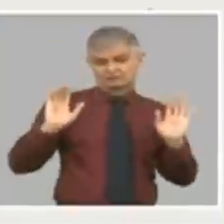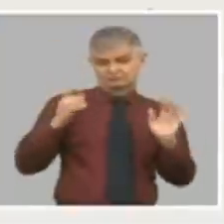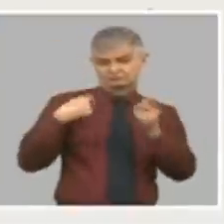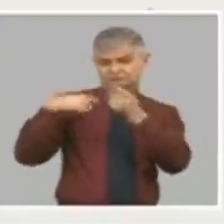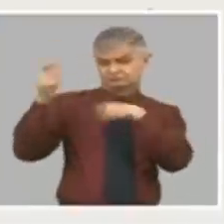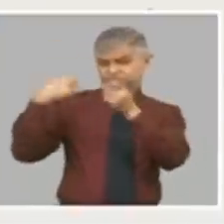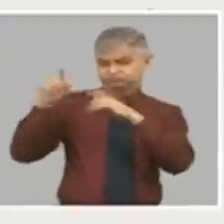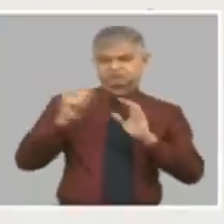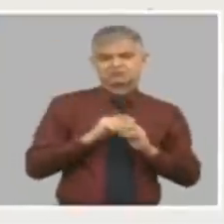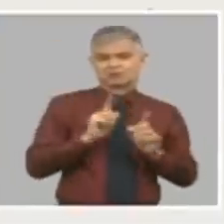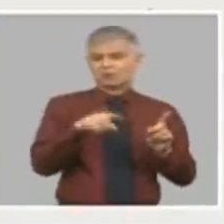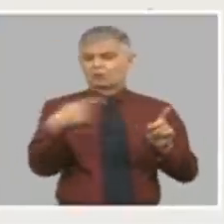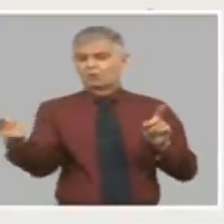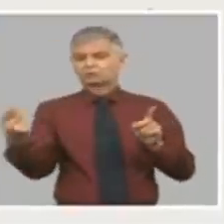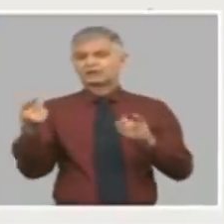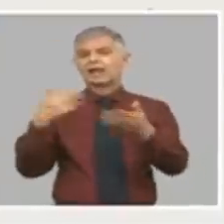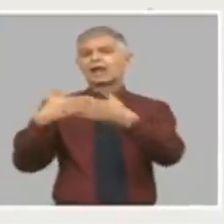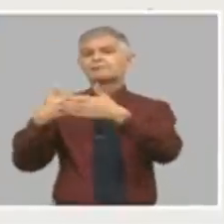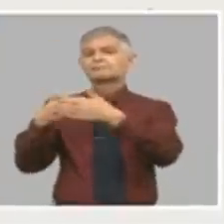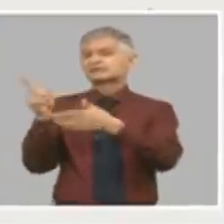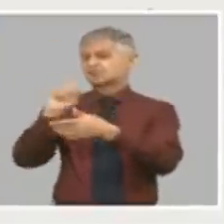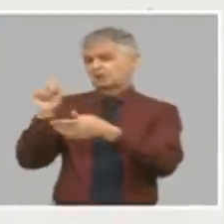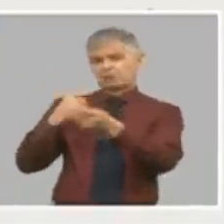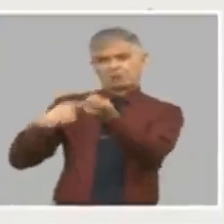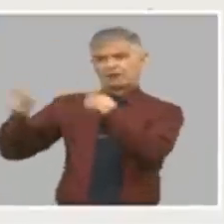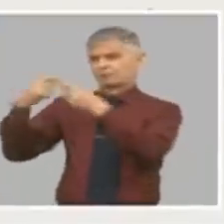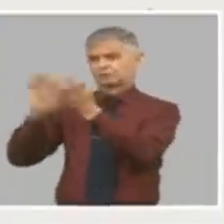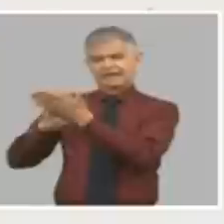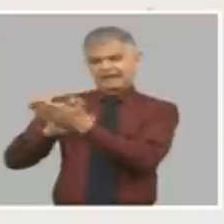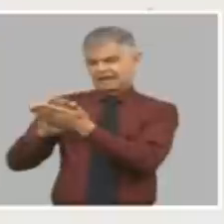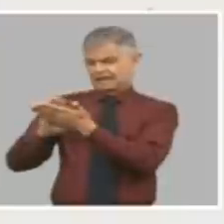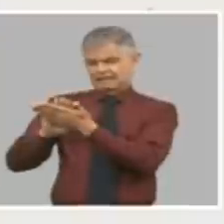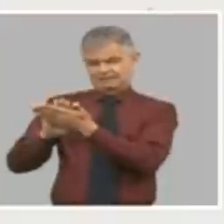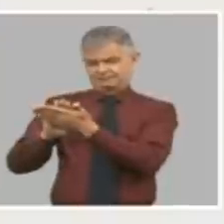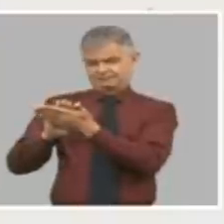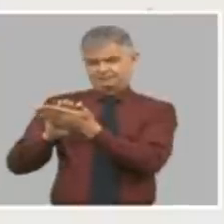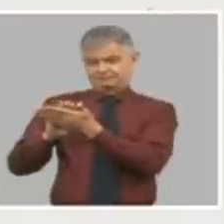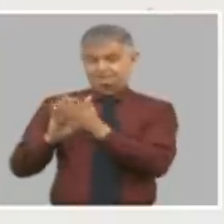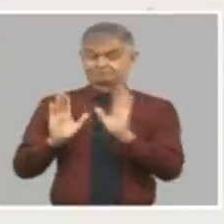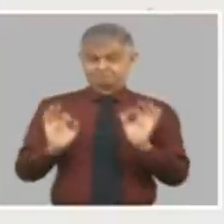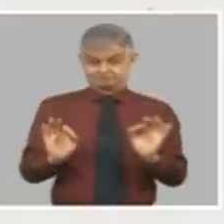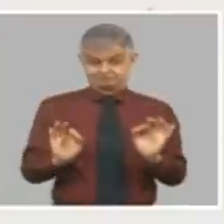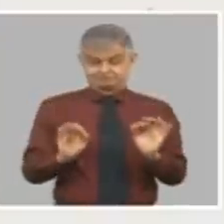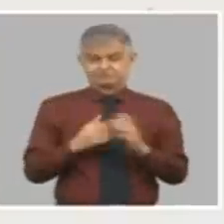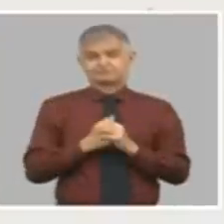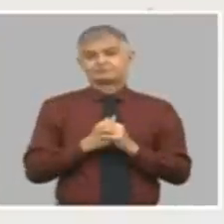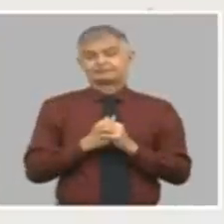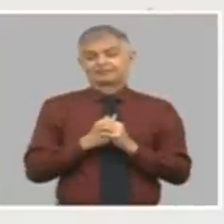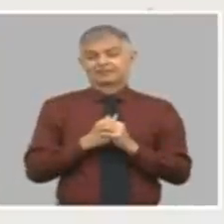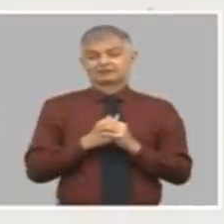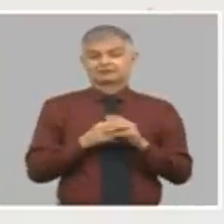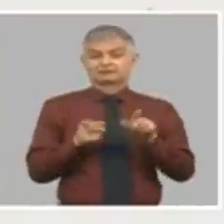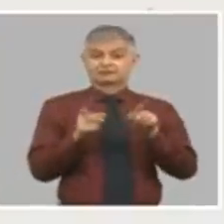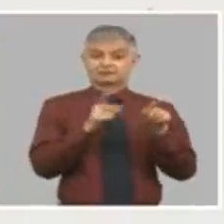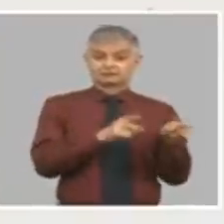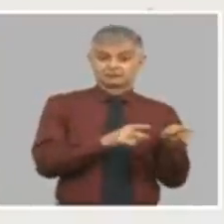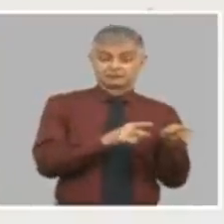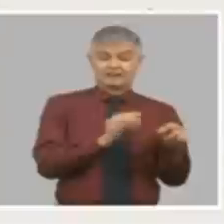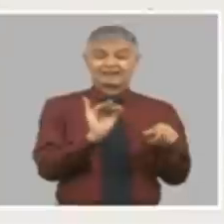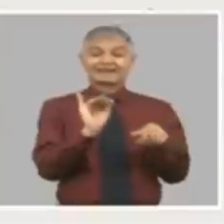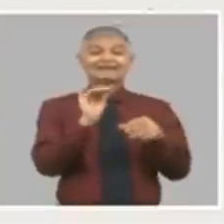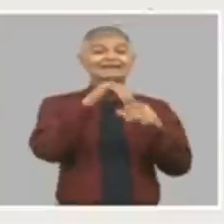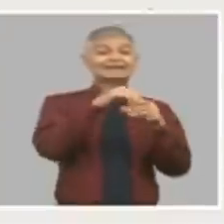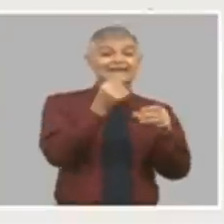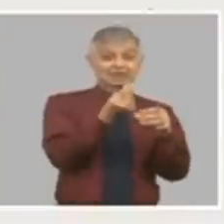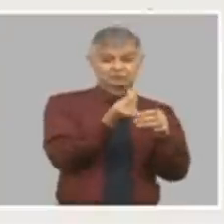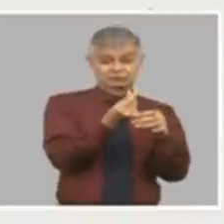y al lado tenemos una empresa que no exporta esa cuenta que es muy sencilla tiene del lado los ingresos y